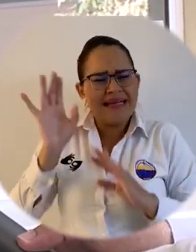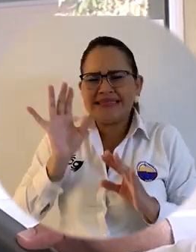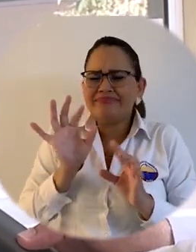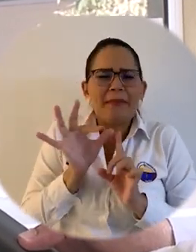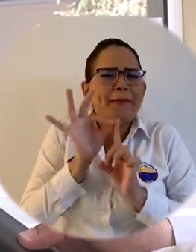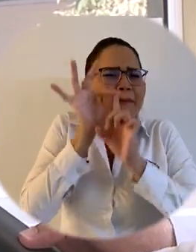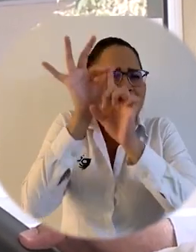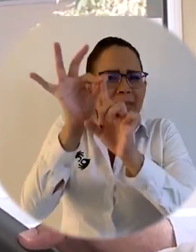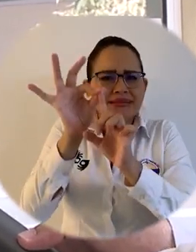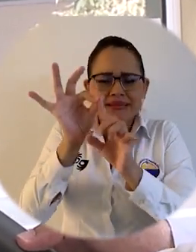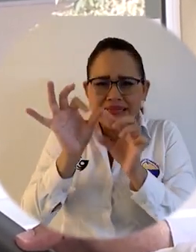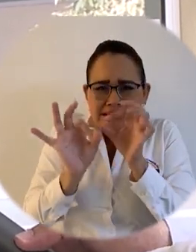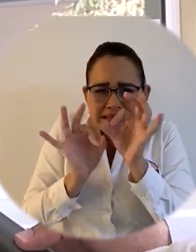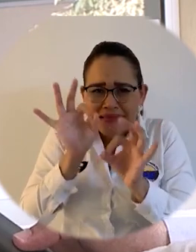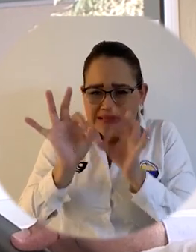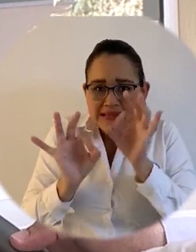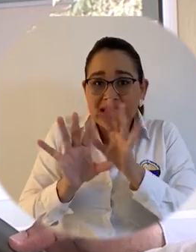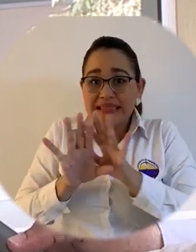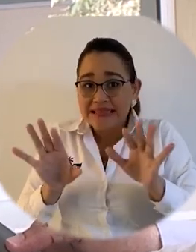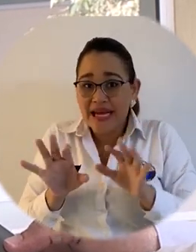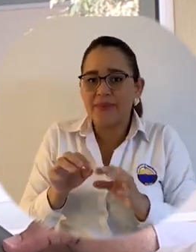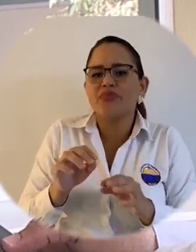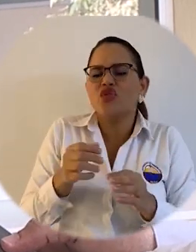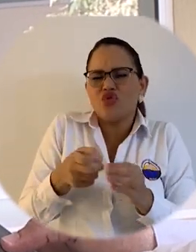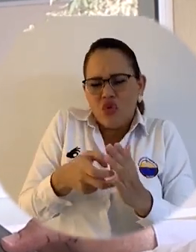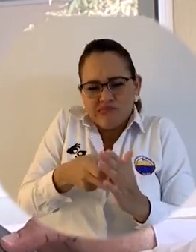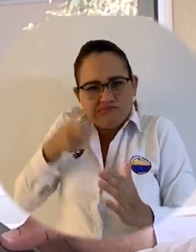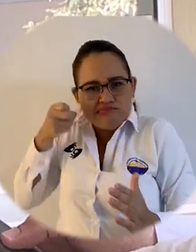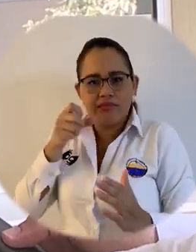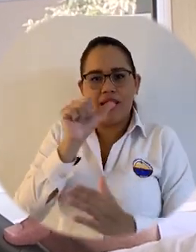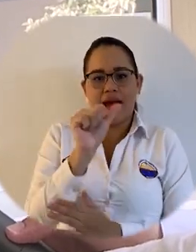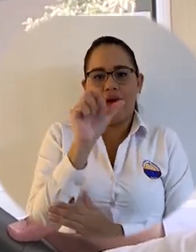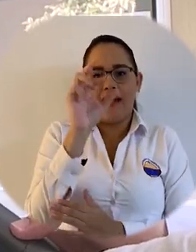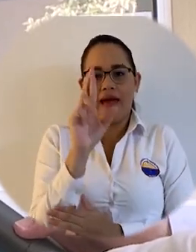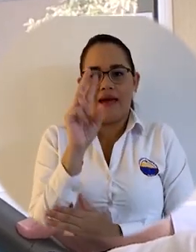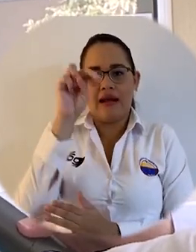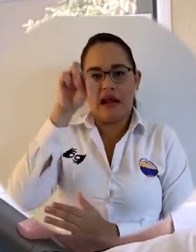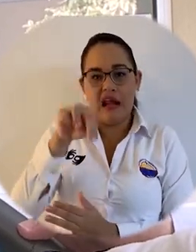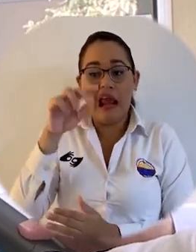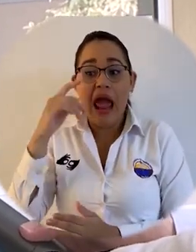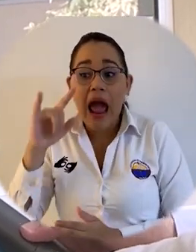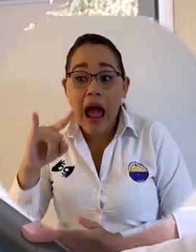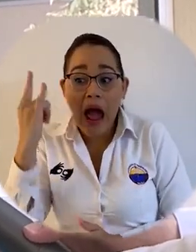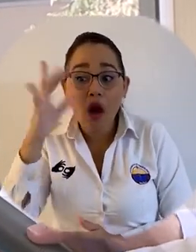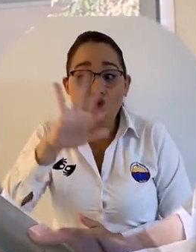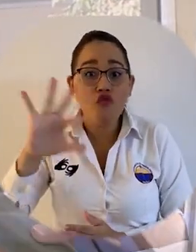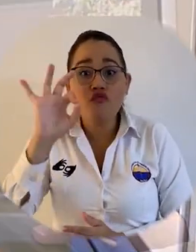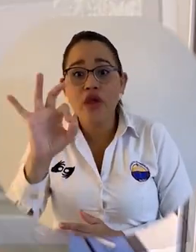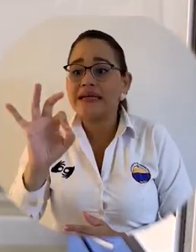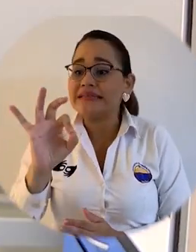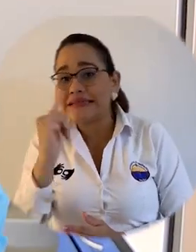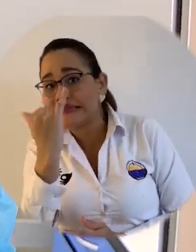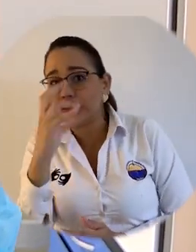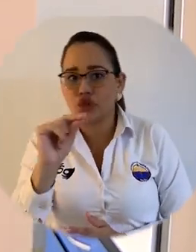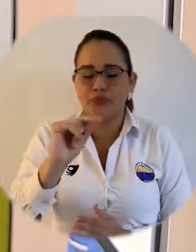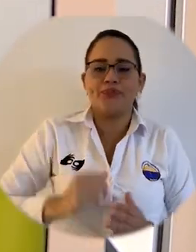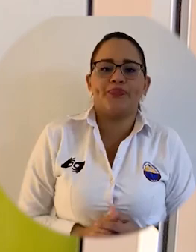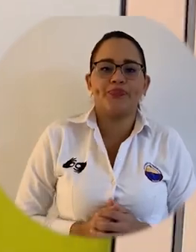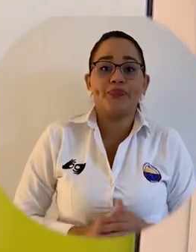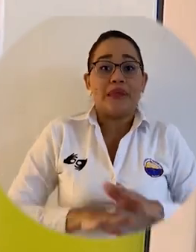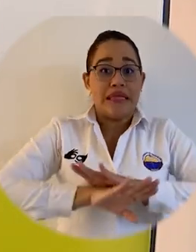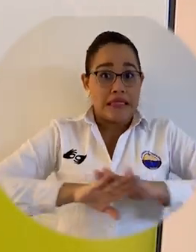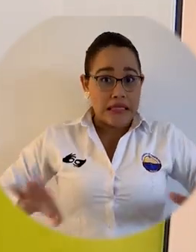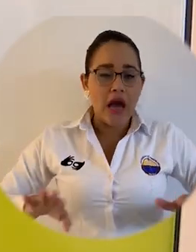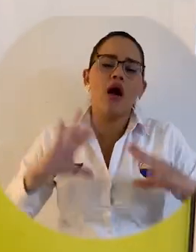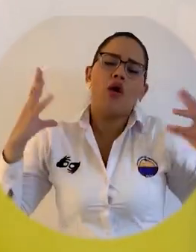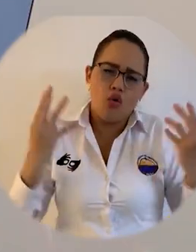BLS2, vamos a realizar el proceso de extracción de ARN del virus o de lo que contenga la muestra. El equipo encargado de la